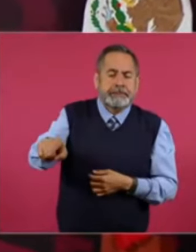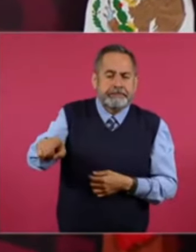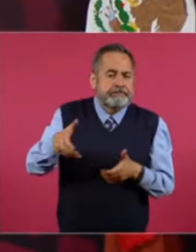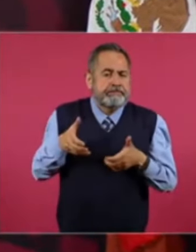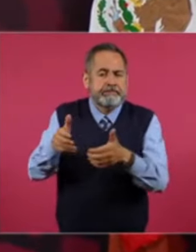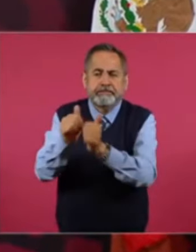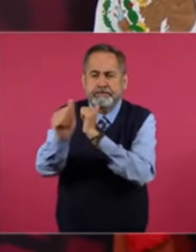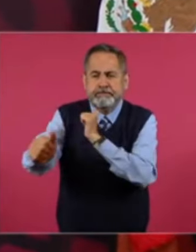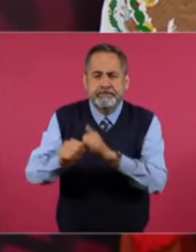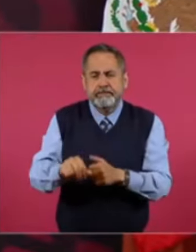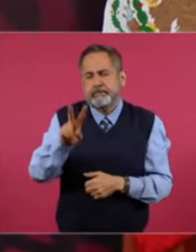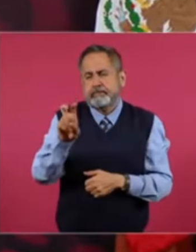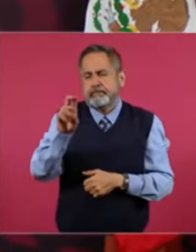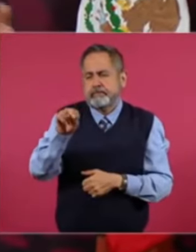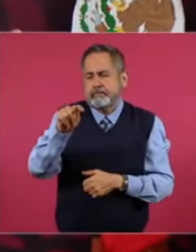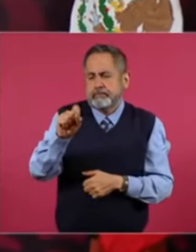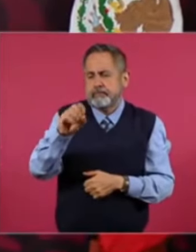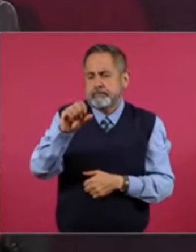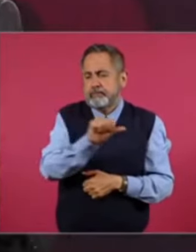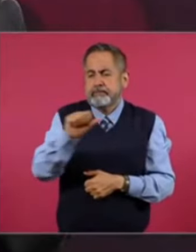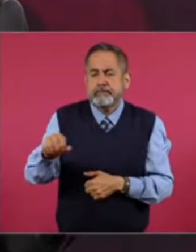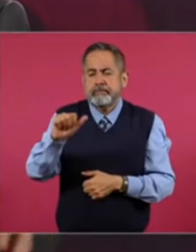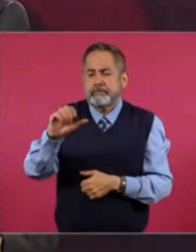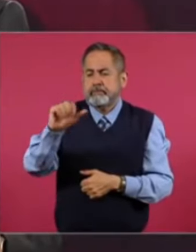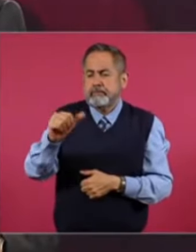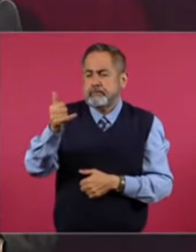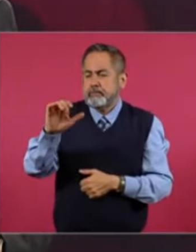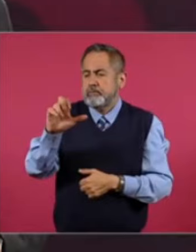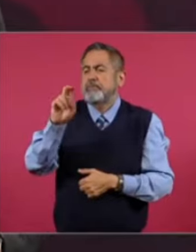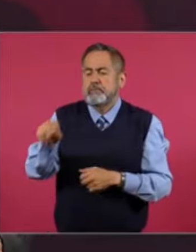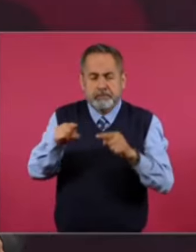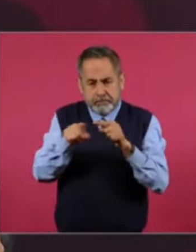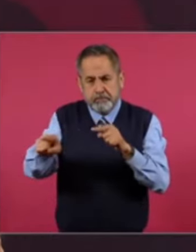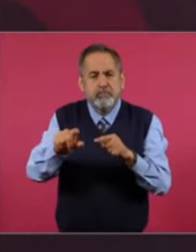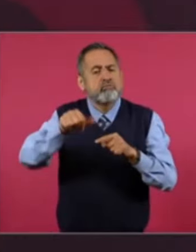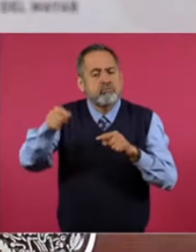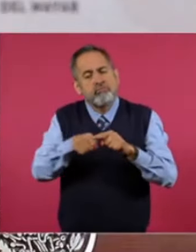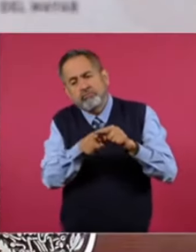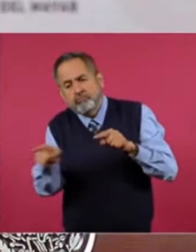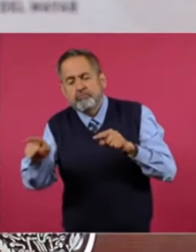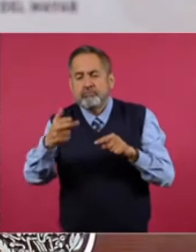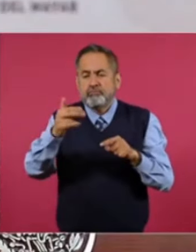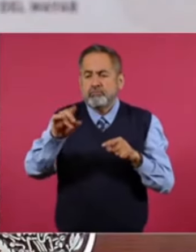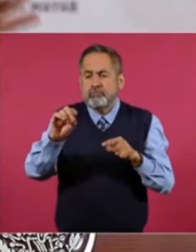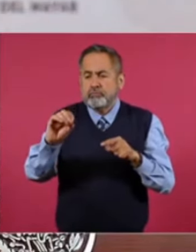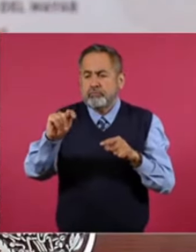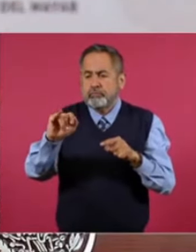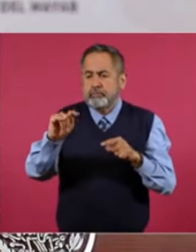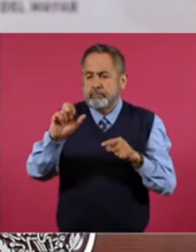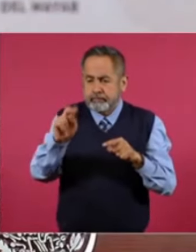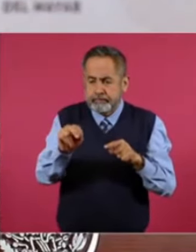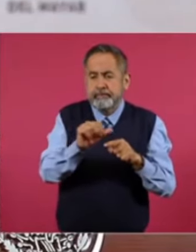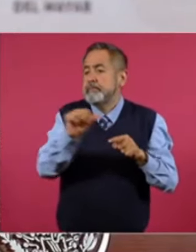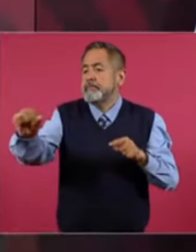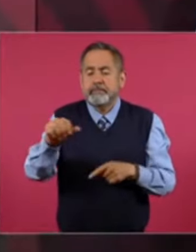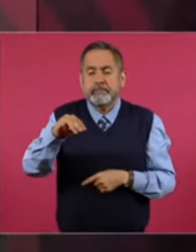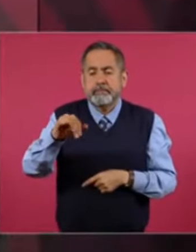carretera. La Ventosa. A Cayuca. Y un camino de. Hidalgotitlán. Aminatitlán.